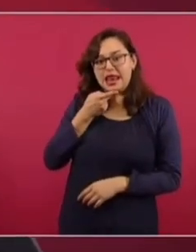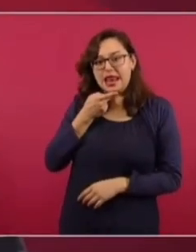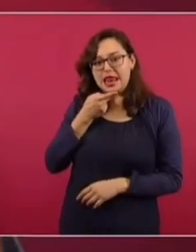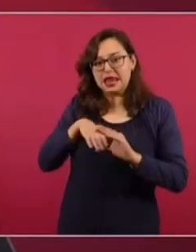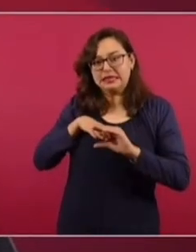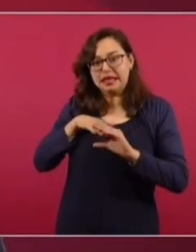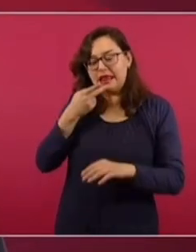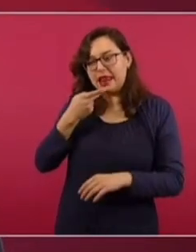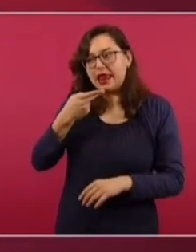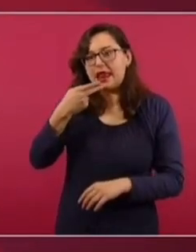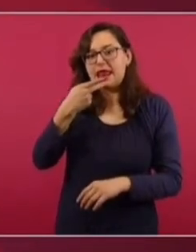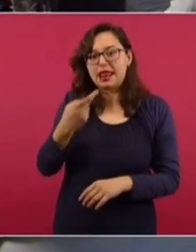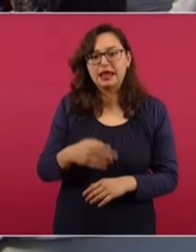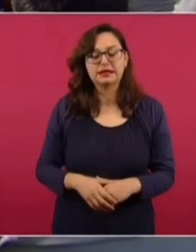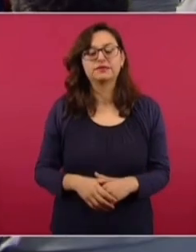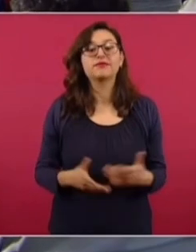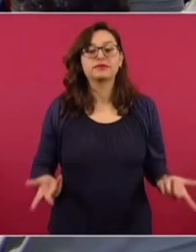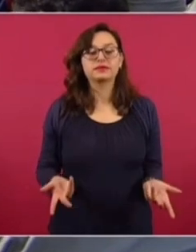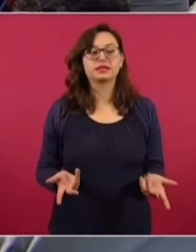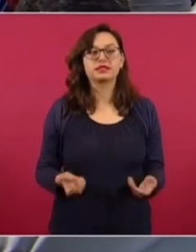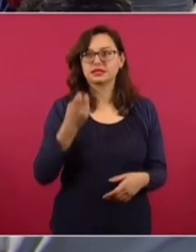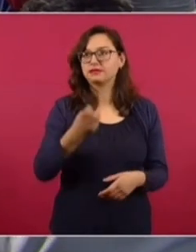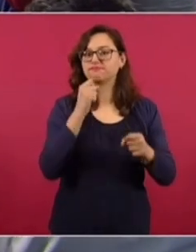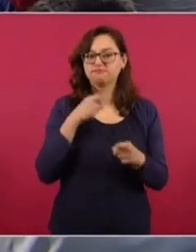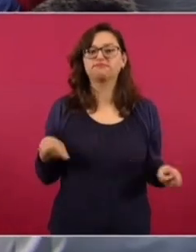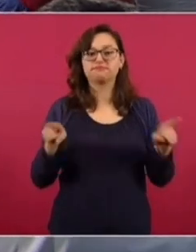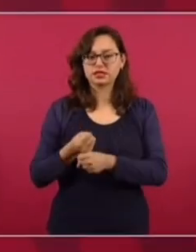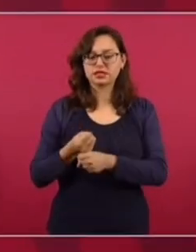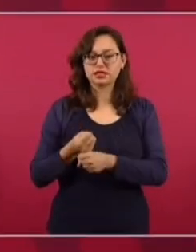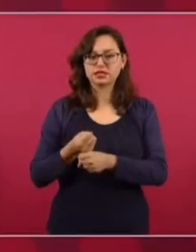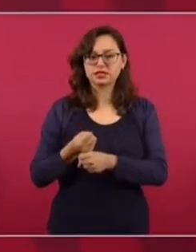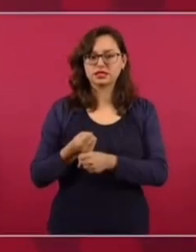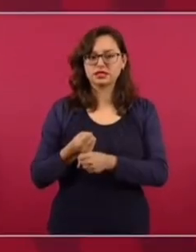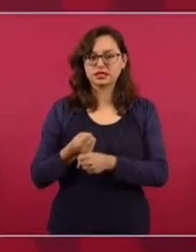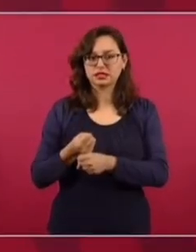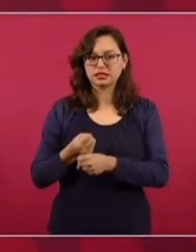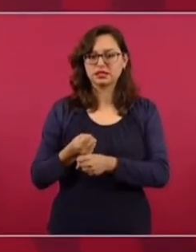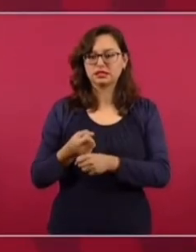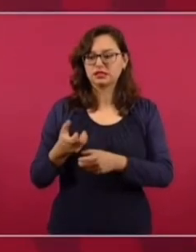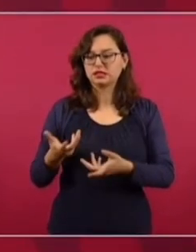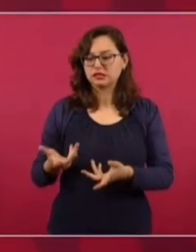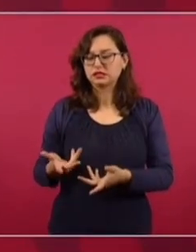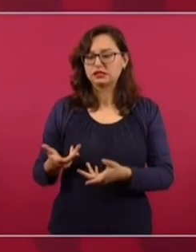Entonces me ponen el acelerador y agarrarlo. Así le quiero quitar, ¿cómo se le llamaría? Bajarle. Retardador.